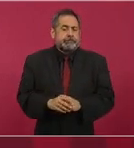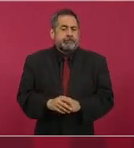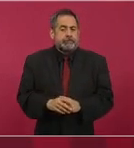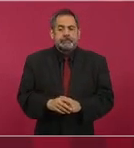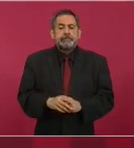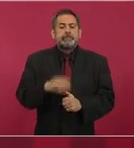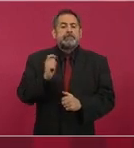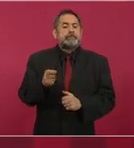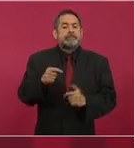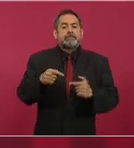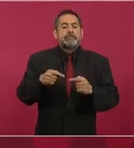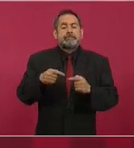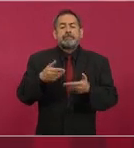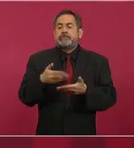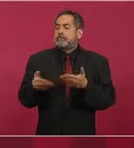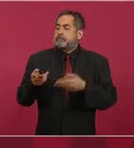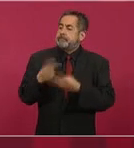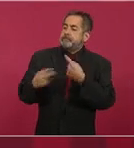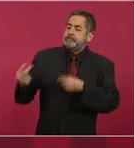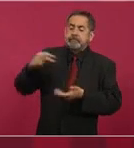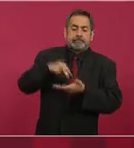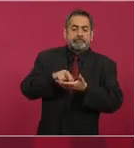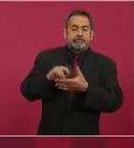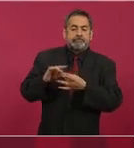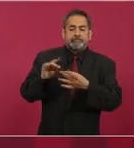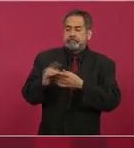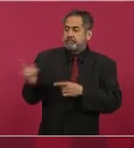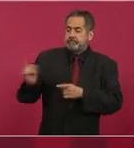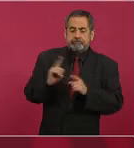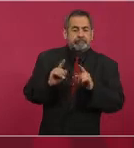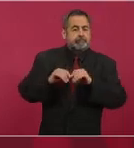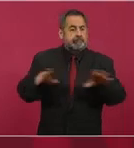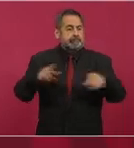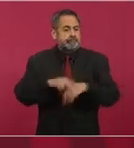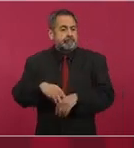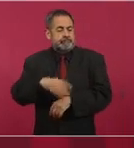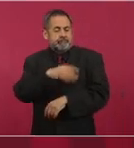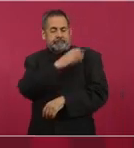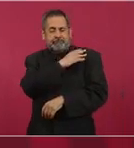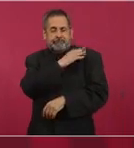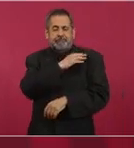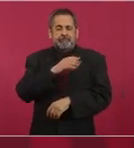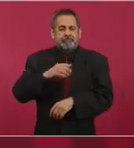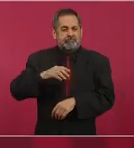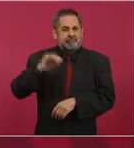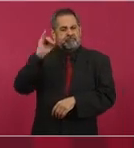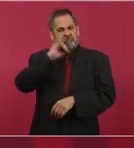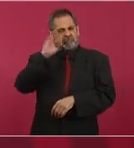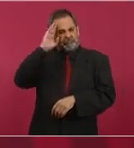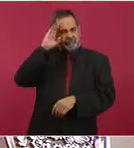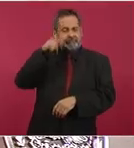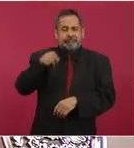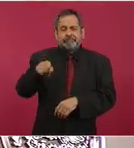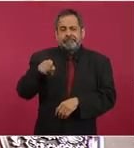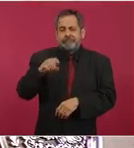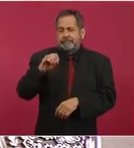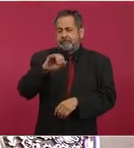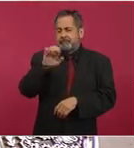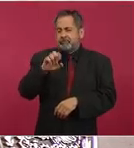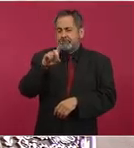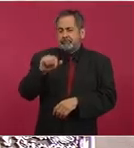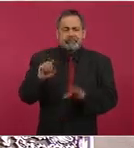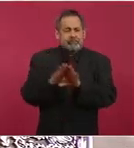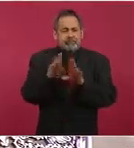ahora nos va a informar el almirante José Rafael Ojeda Durán sobre el manejo de